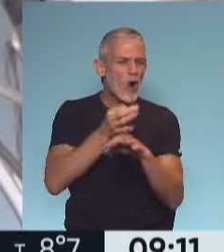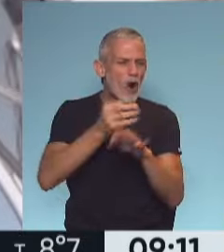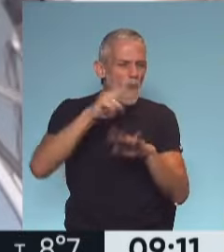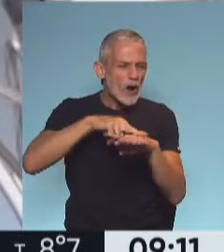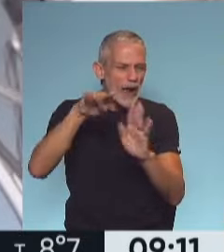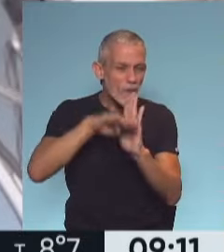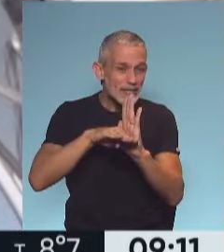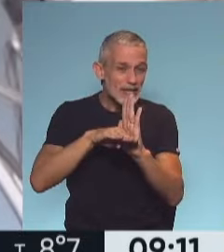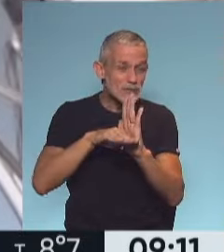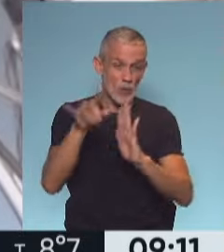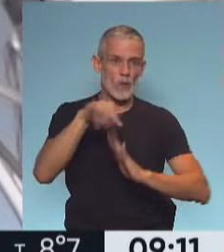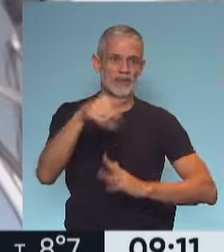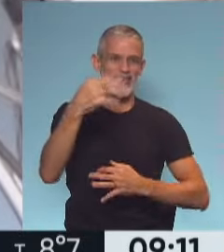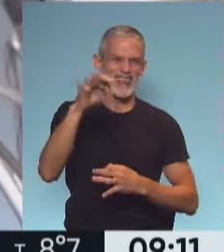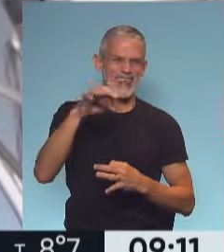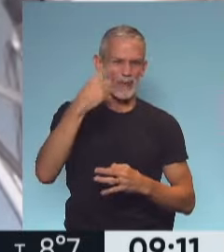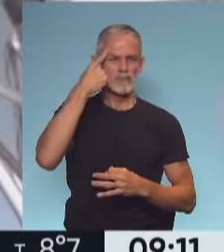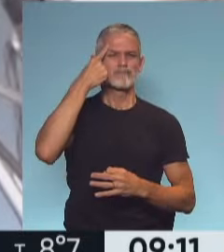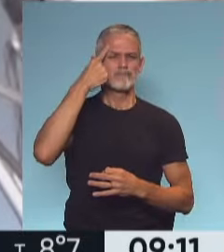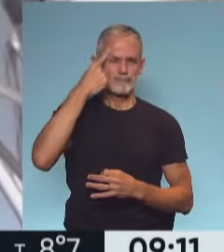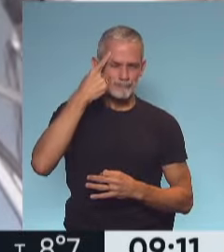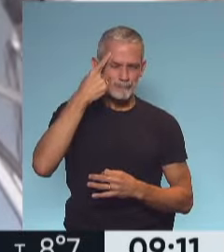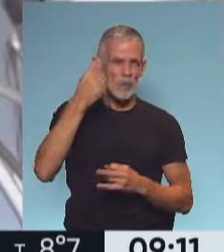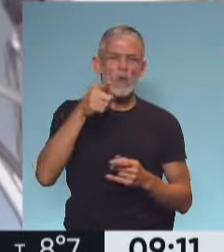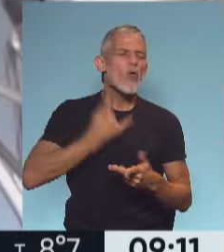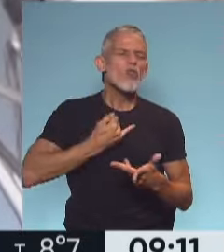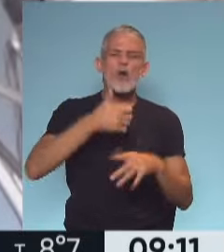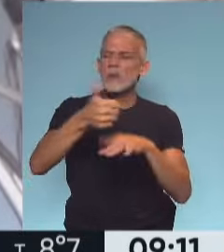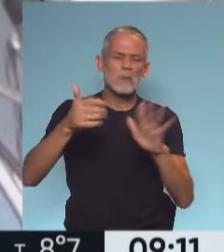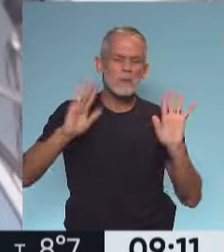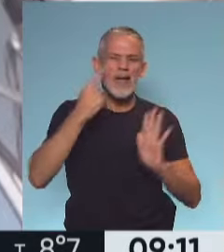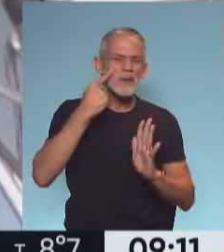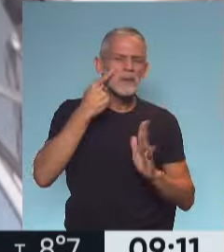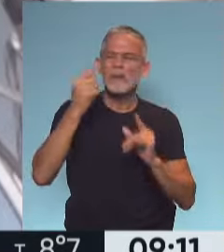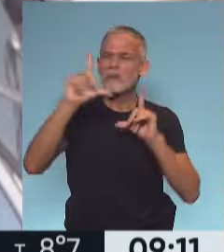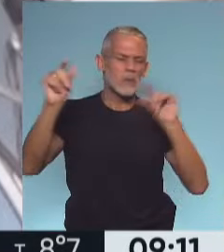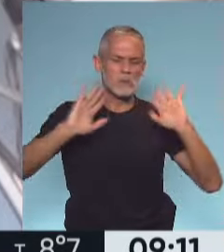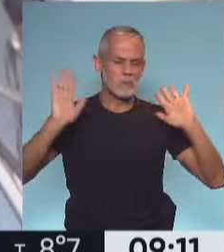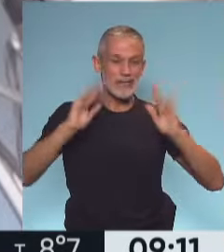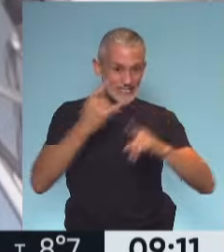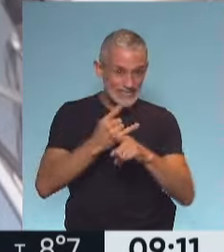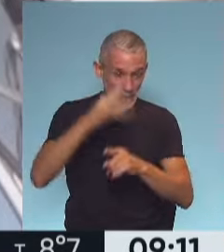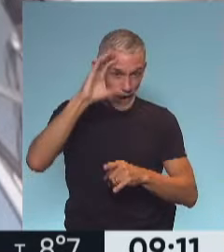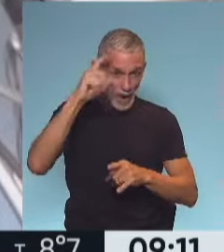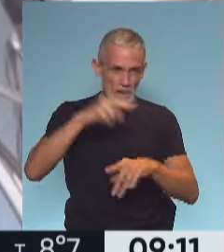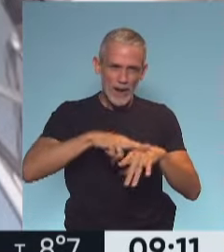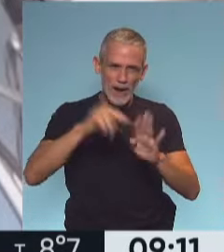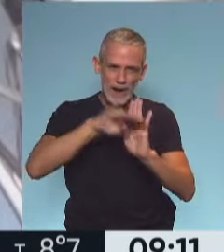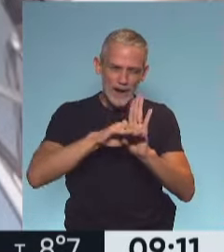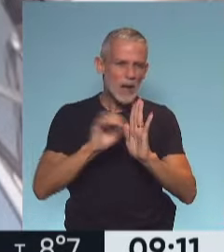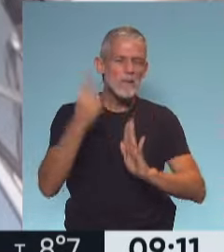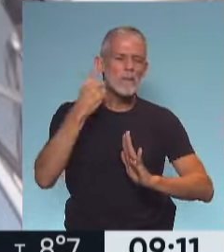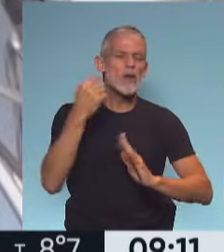consejo que no tenés que dejar de tener presente, estés donde estés, vivas donde vivas y siempre atento a